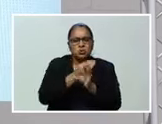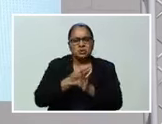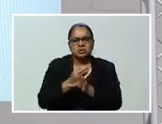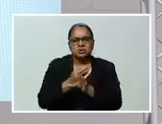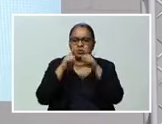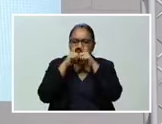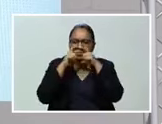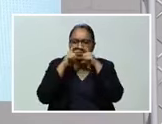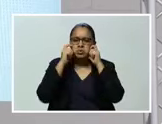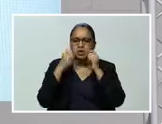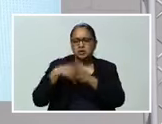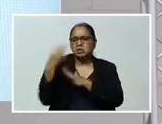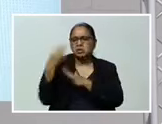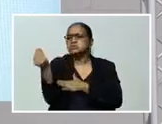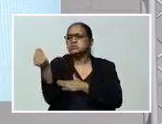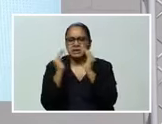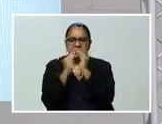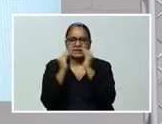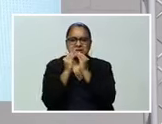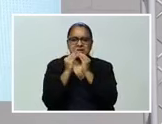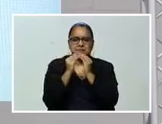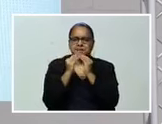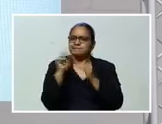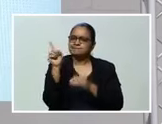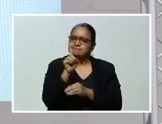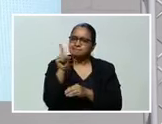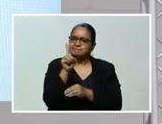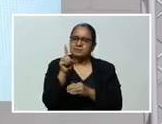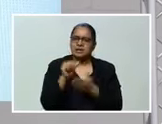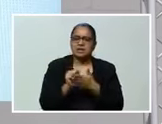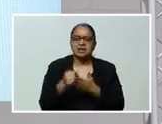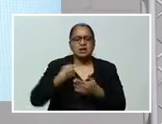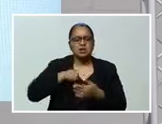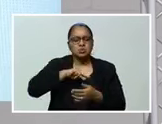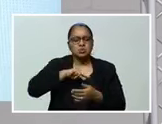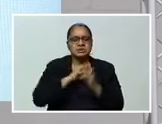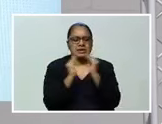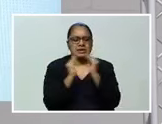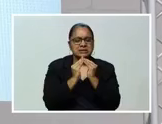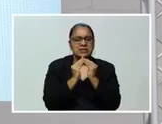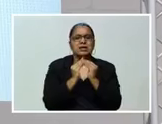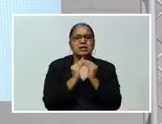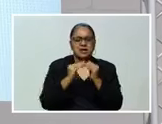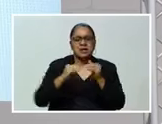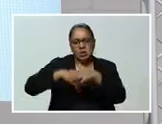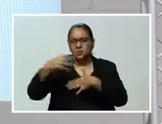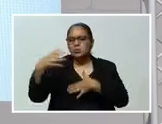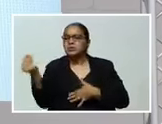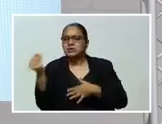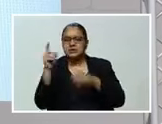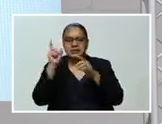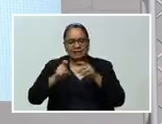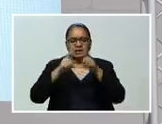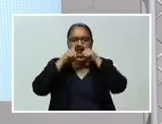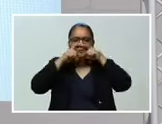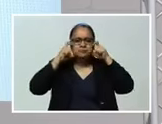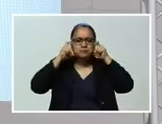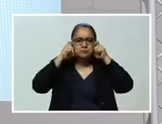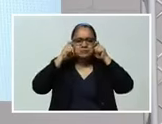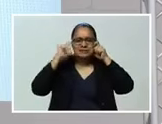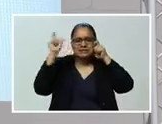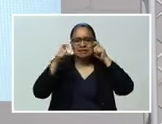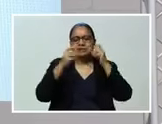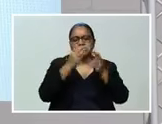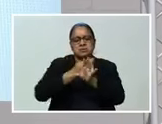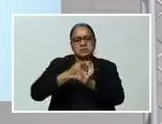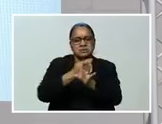estamos saliendo De una zona segura Que puede ser En nuestra vivienda O en nuestro espacio de seguridad Si salimos Usemos mascarilla Si vamos